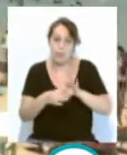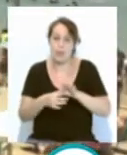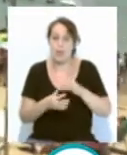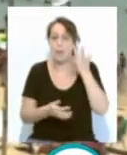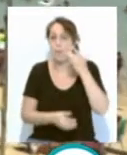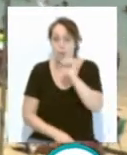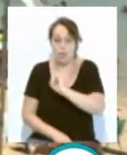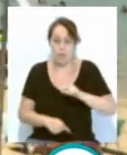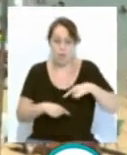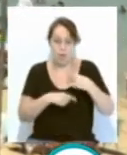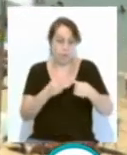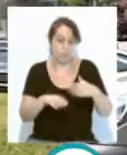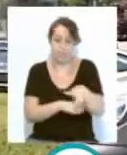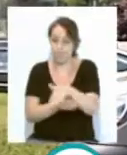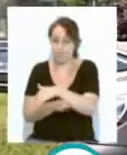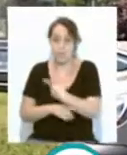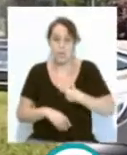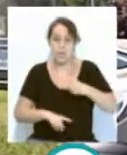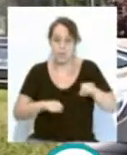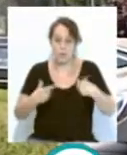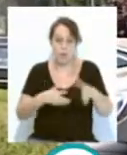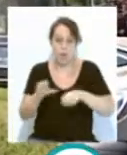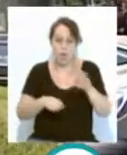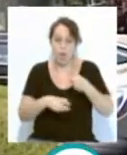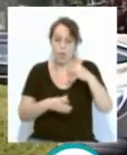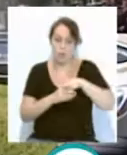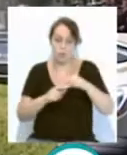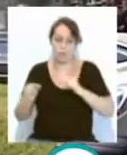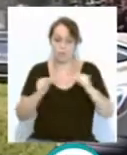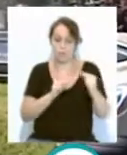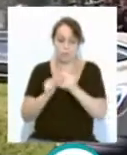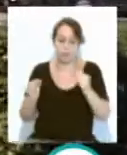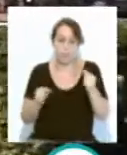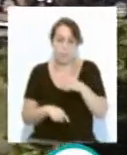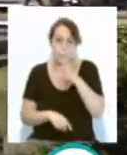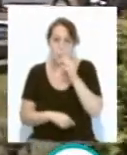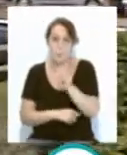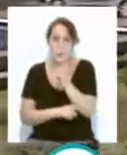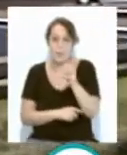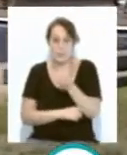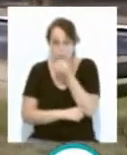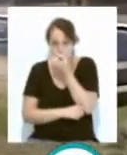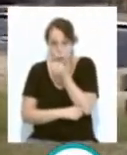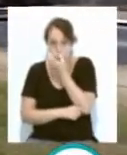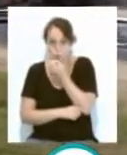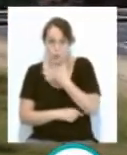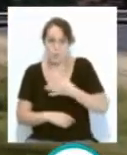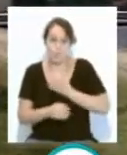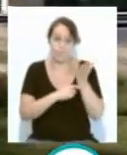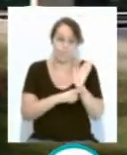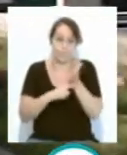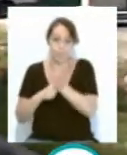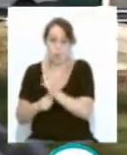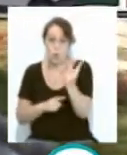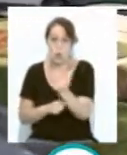limpieza viaria y la recogida de residuos han estado presentes en el debate plenario de la mano del PP y del PSOE a través de dos propuestas